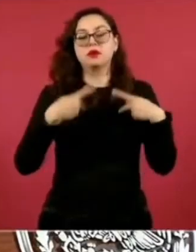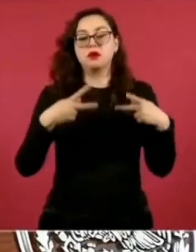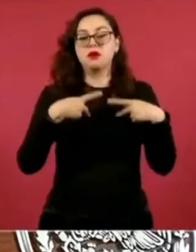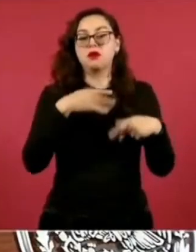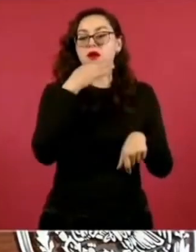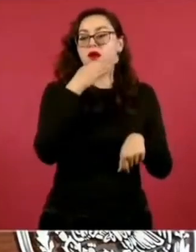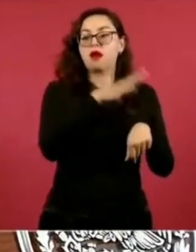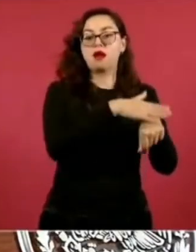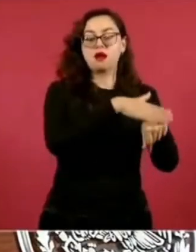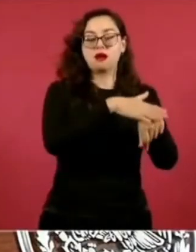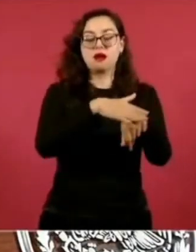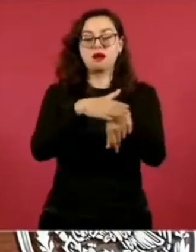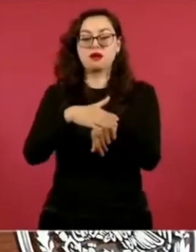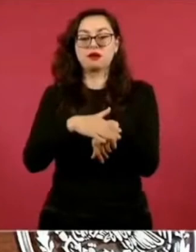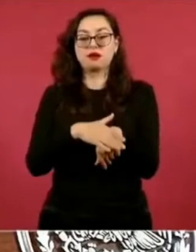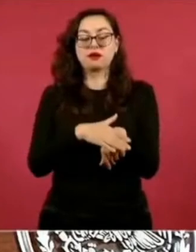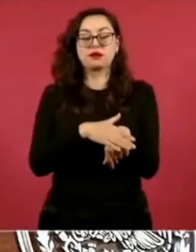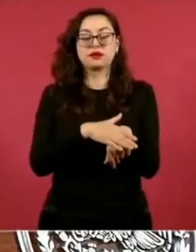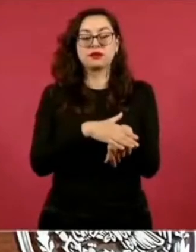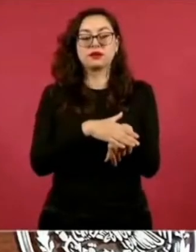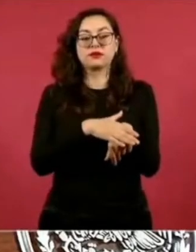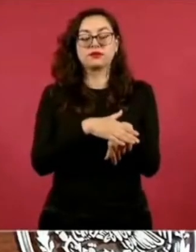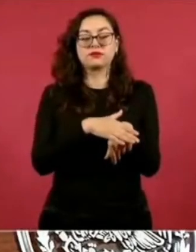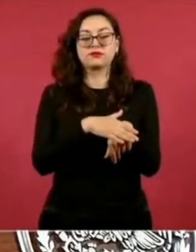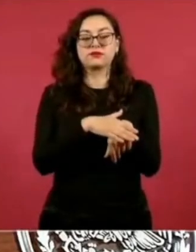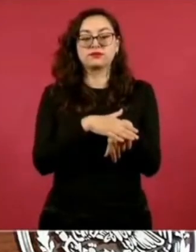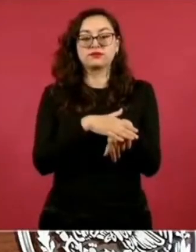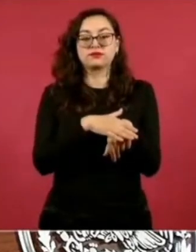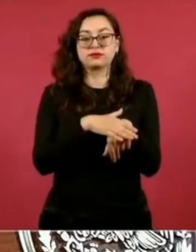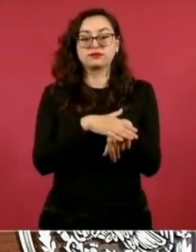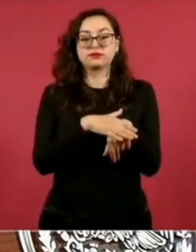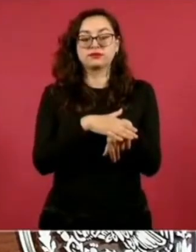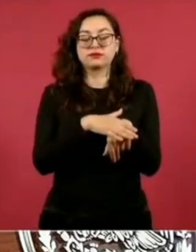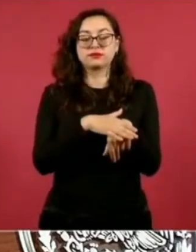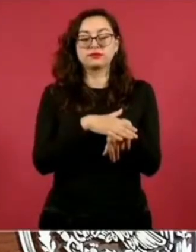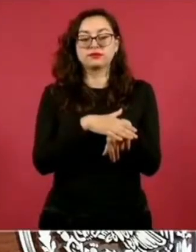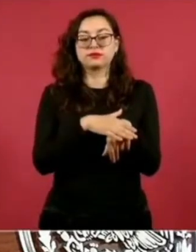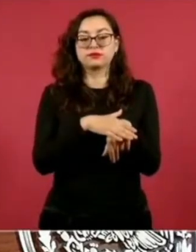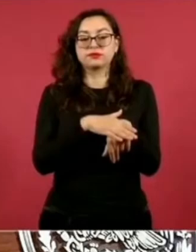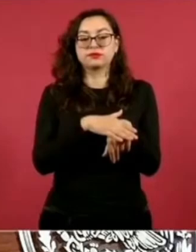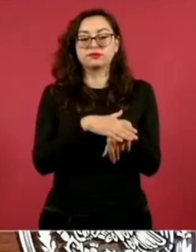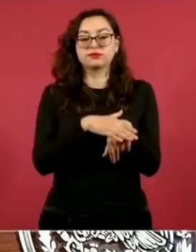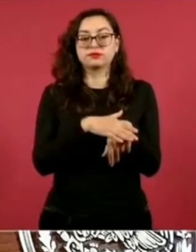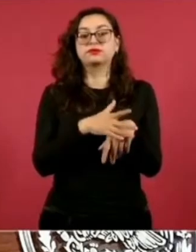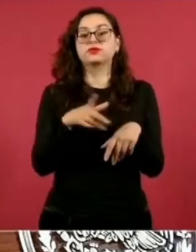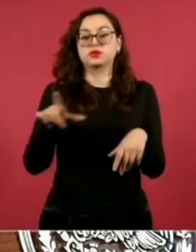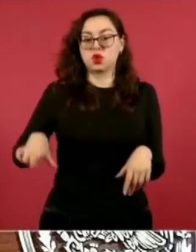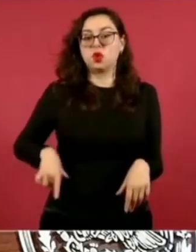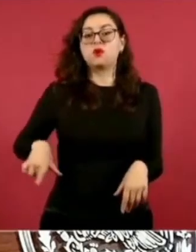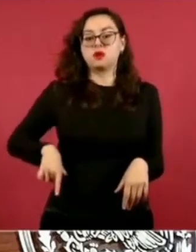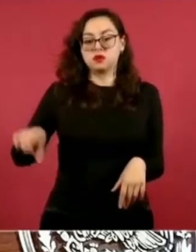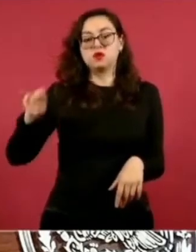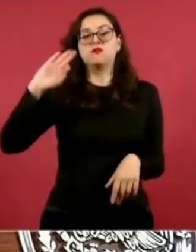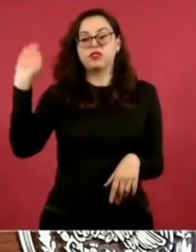está trabajando el gobierno federal,